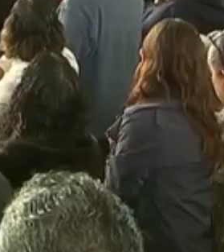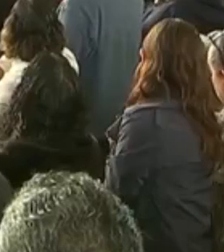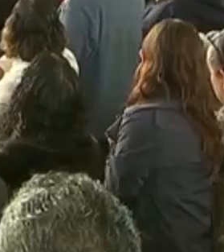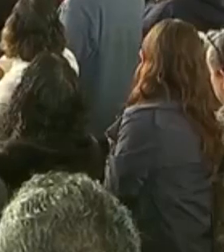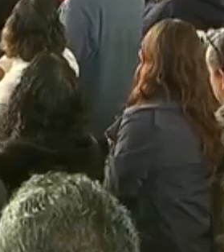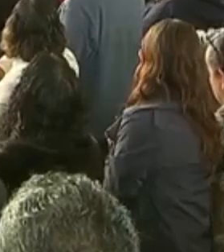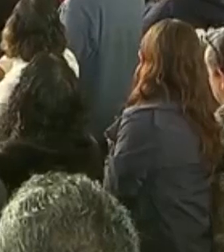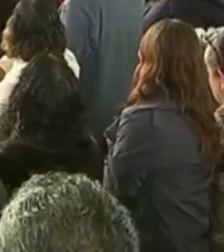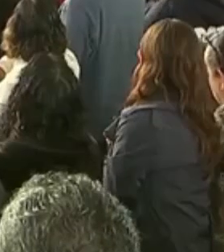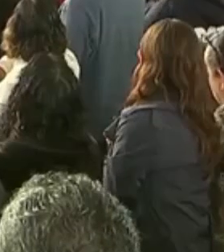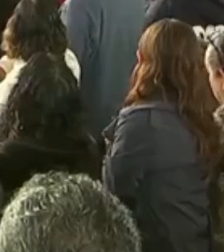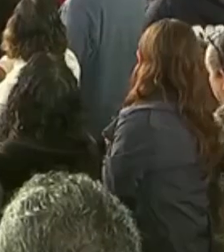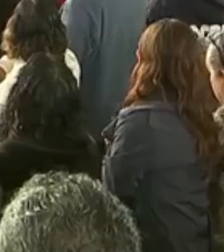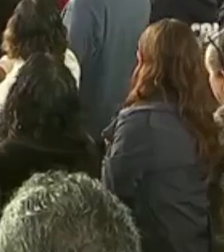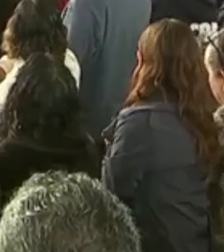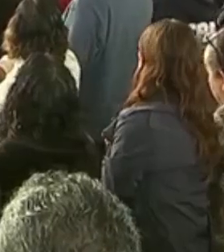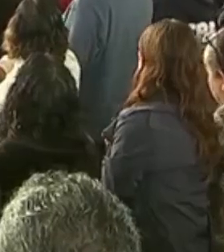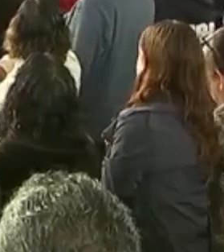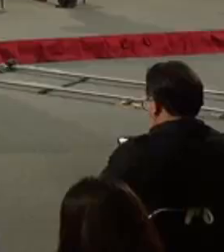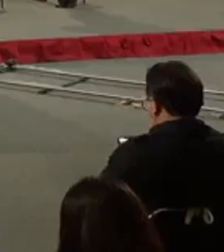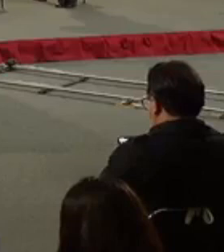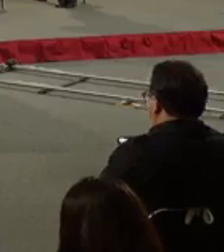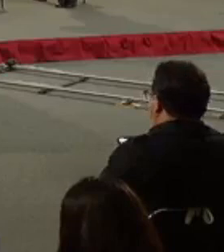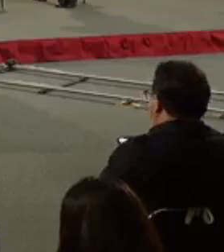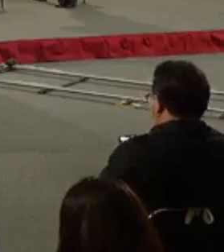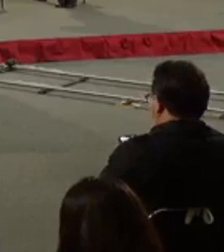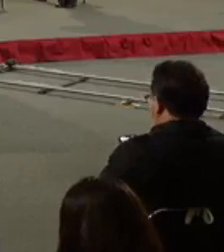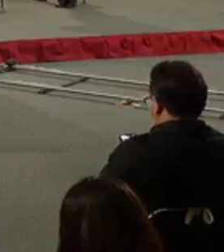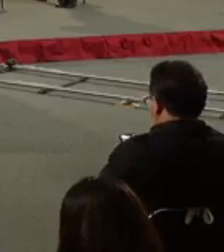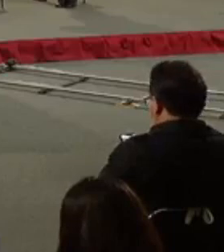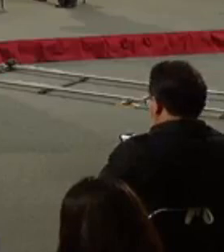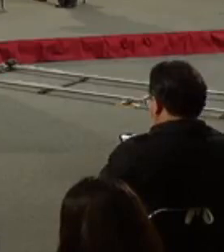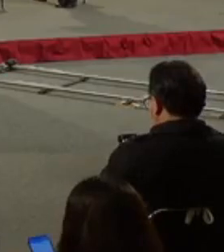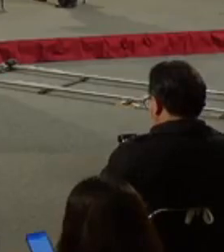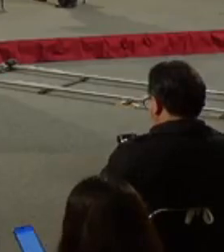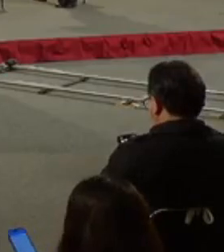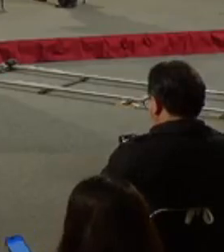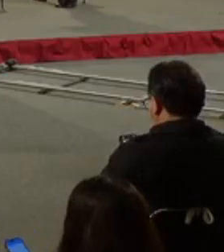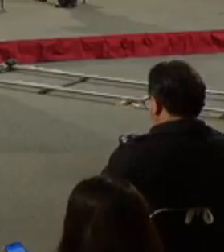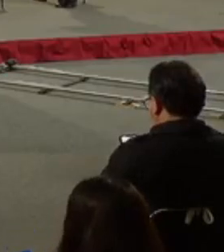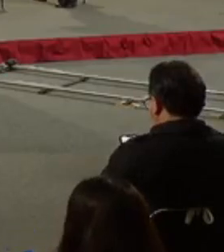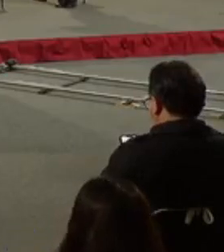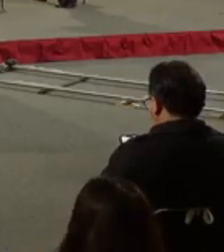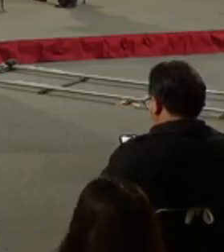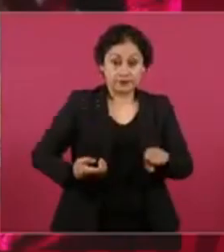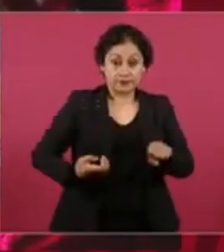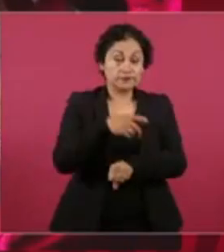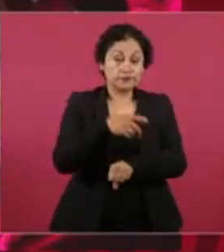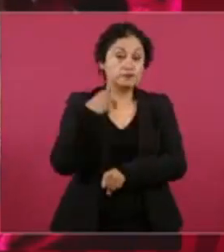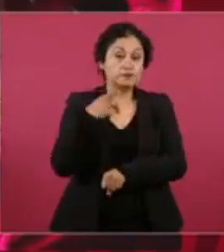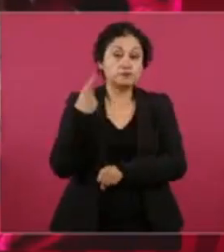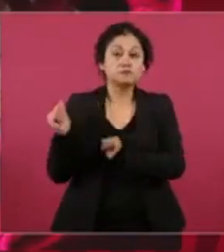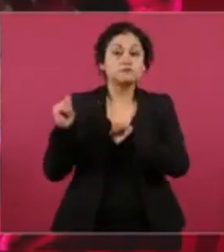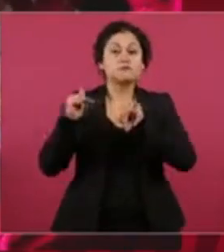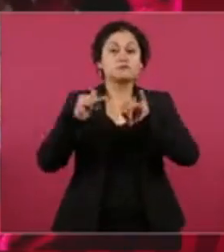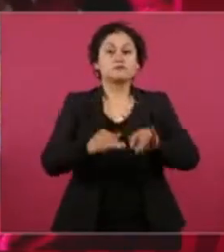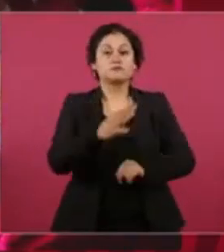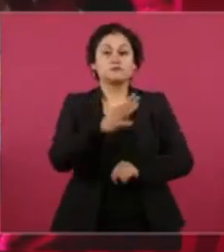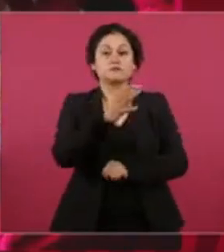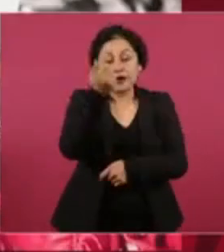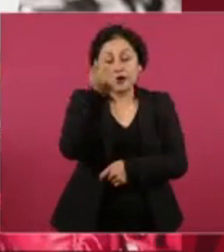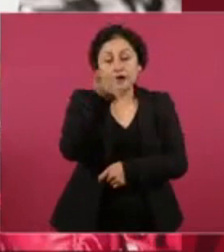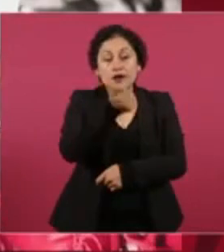229.000 escuelas públicas y privadas regresaron a clases este lunes en México. Durante la inauguración del inicio del ciclo escolar